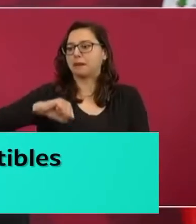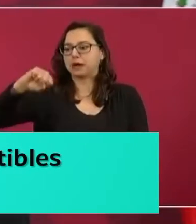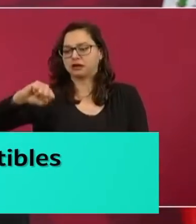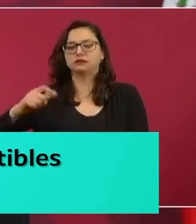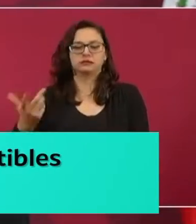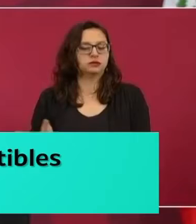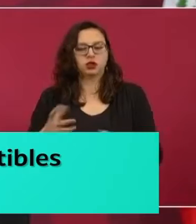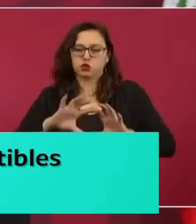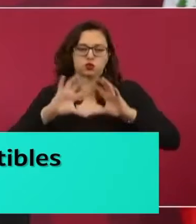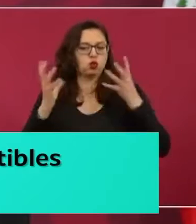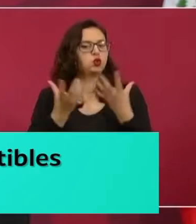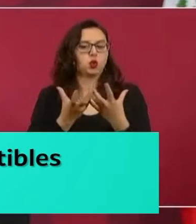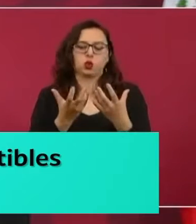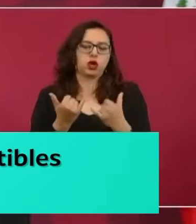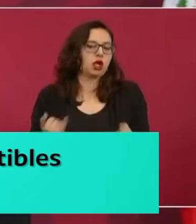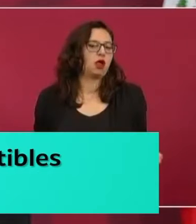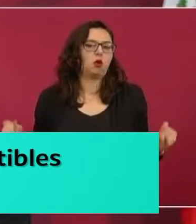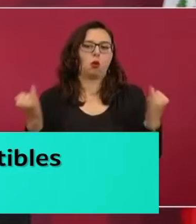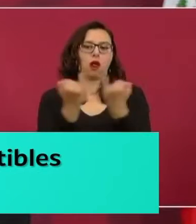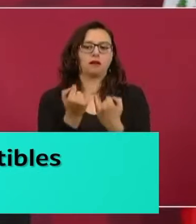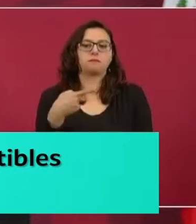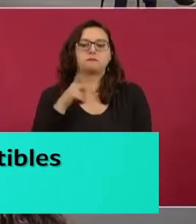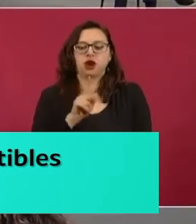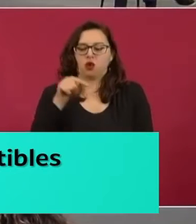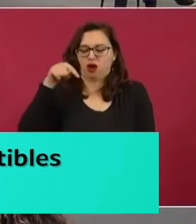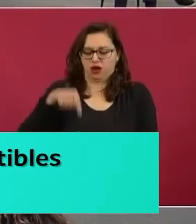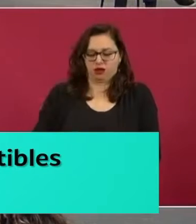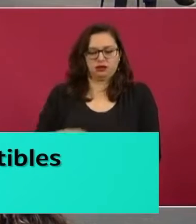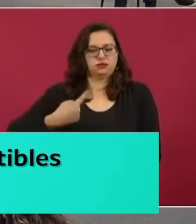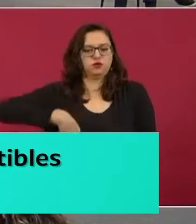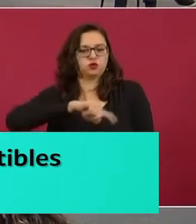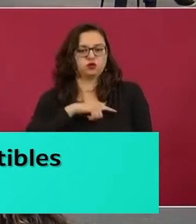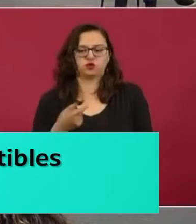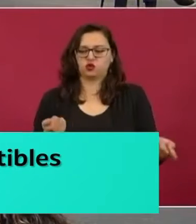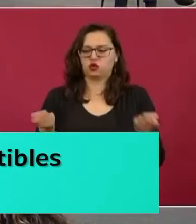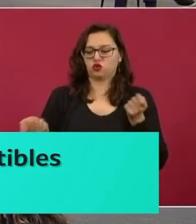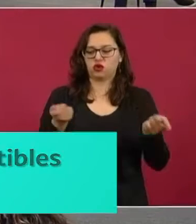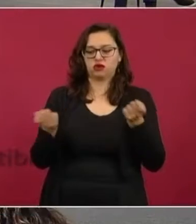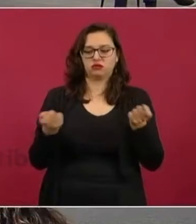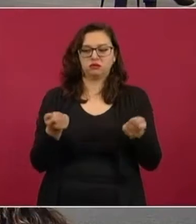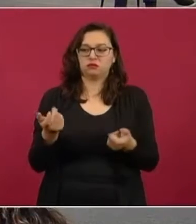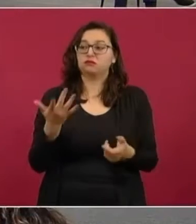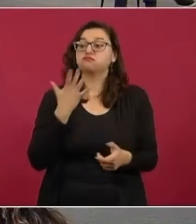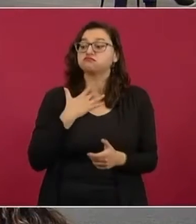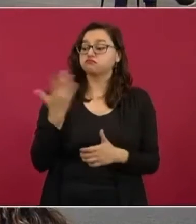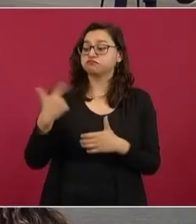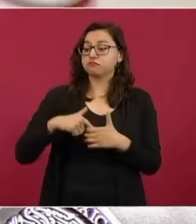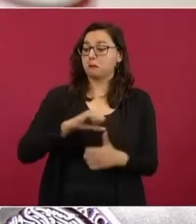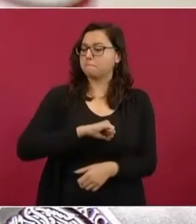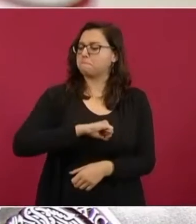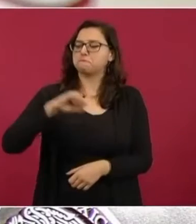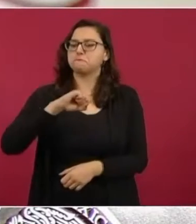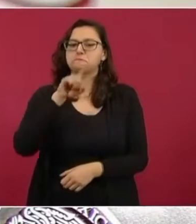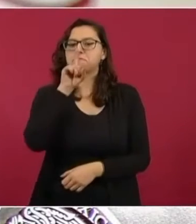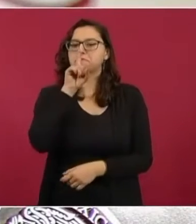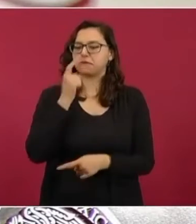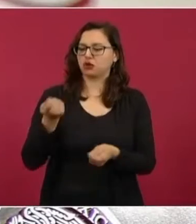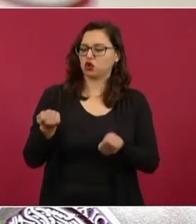el precio, que no haya gasolinazos, que no